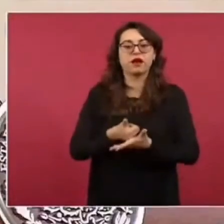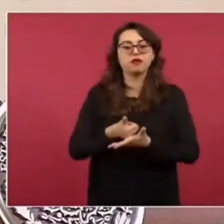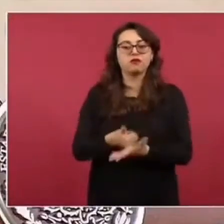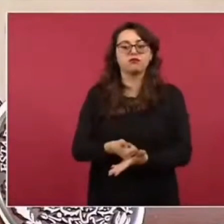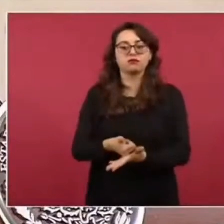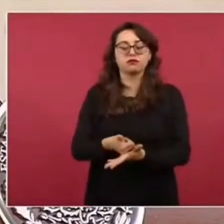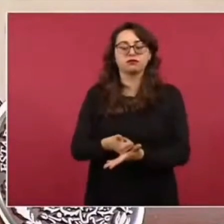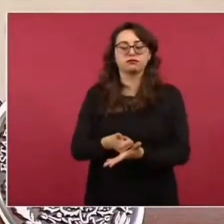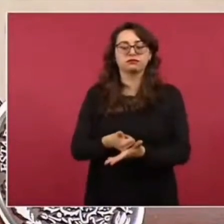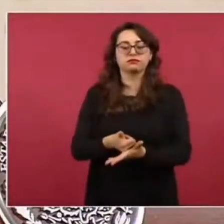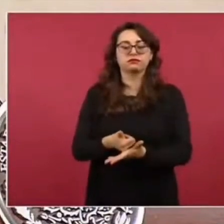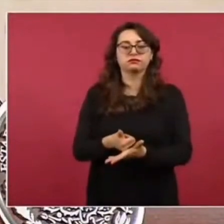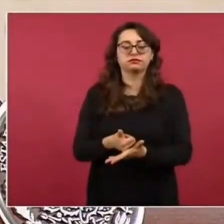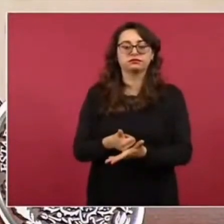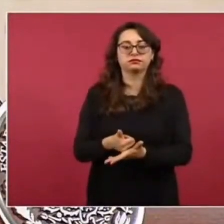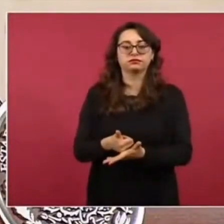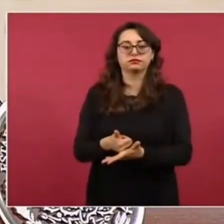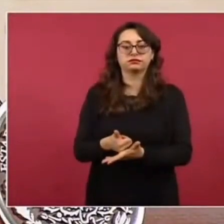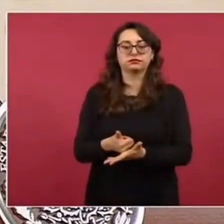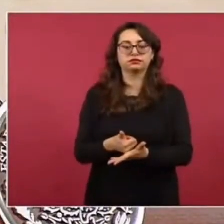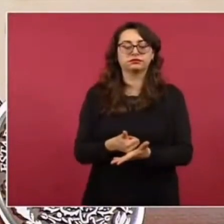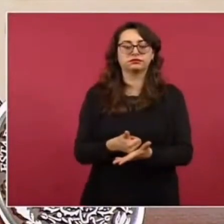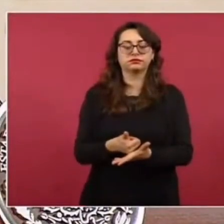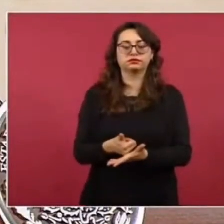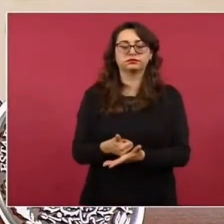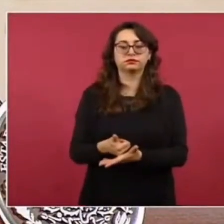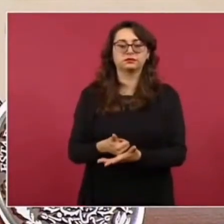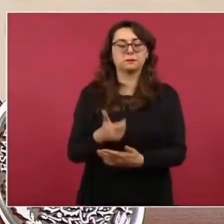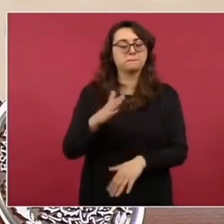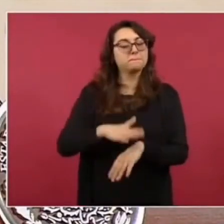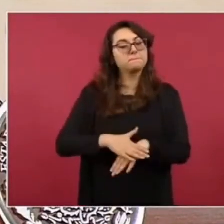es la que más protege